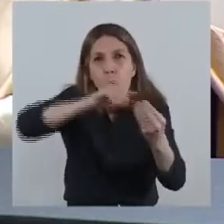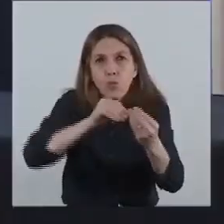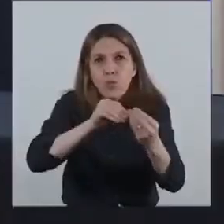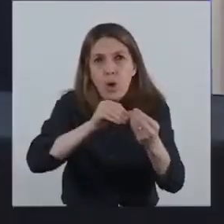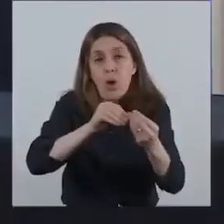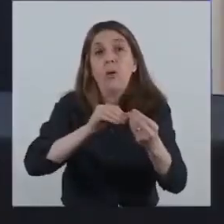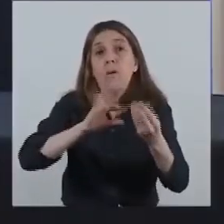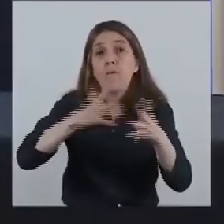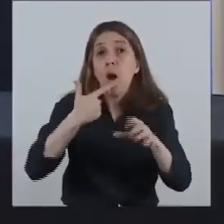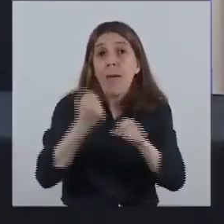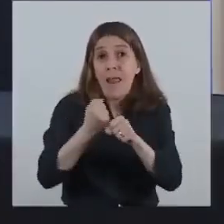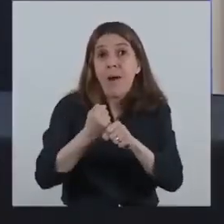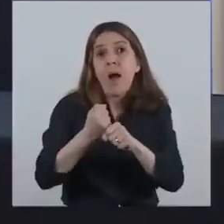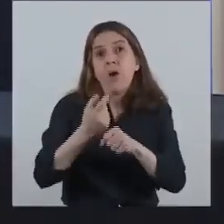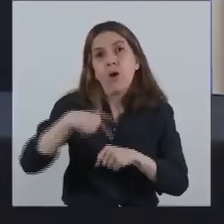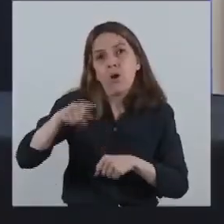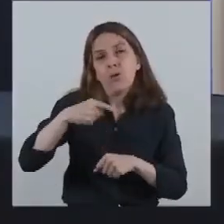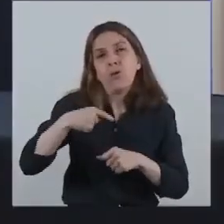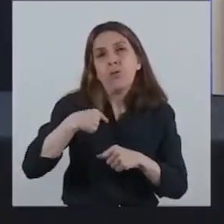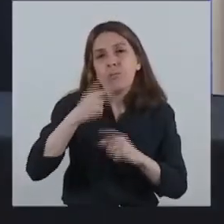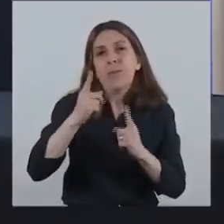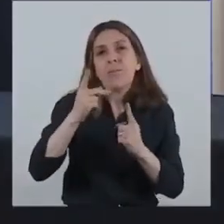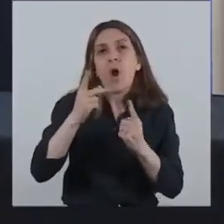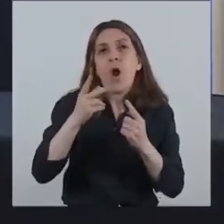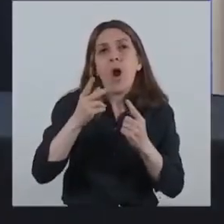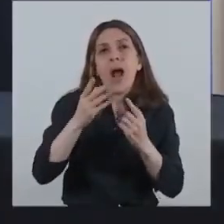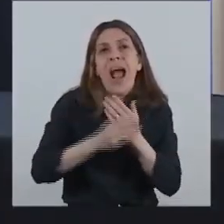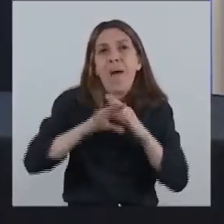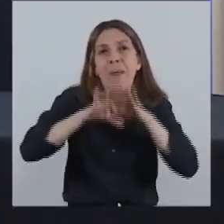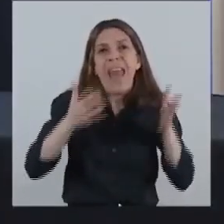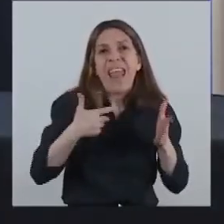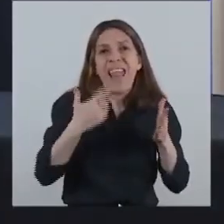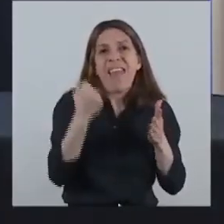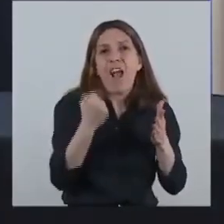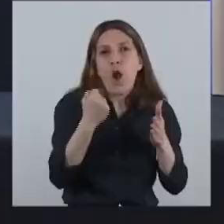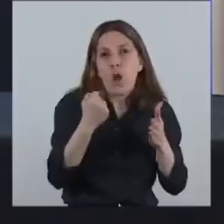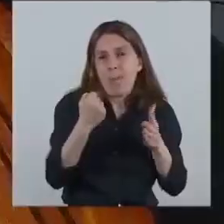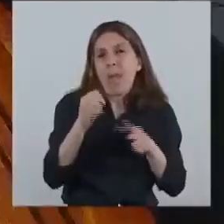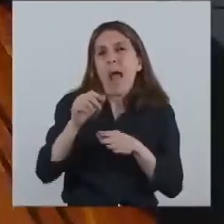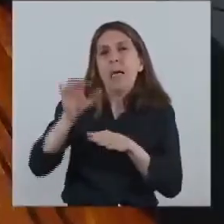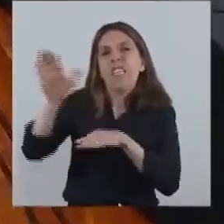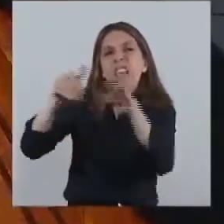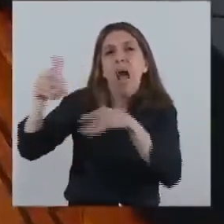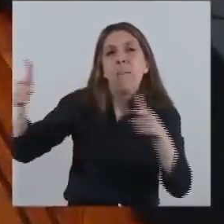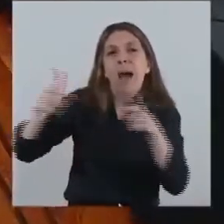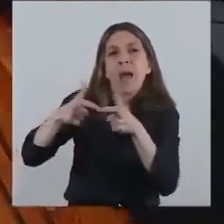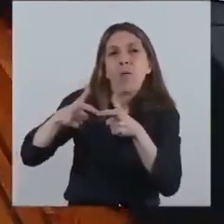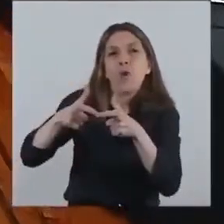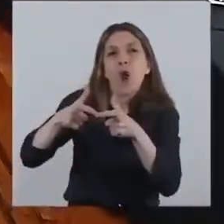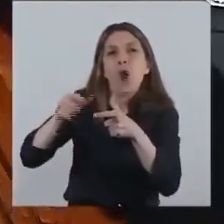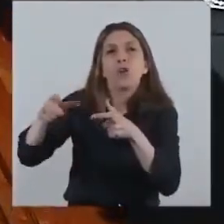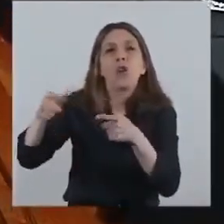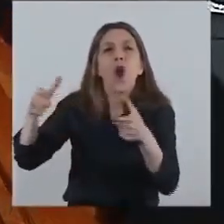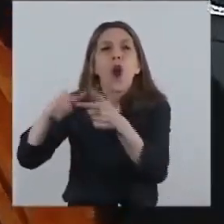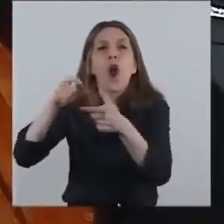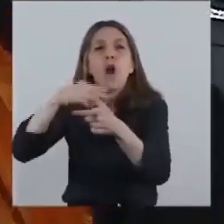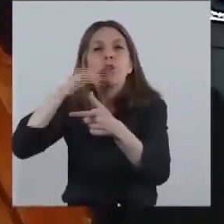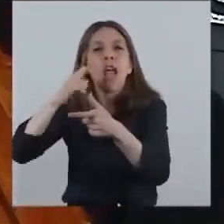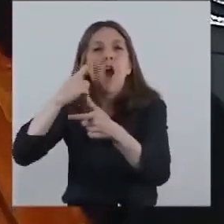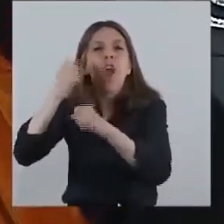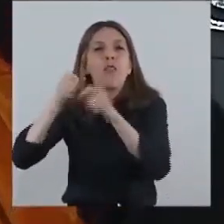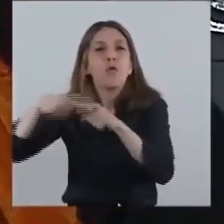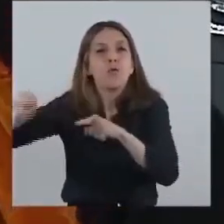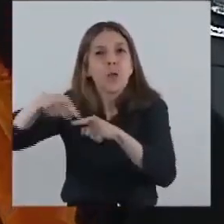convocamos, el Gabinete Económico convoca al Consejo Agroindustrial a una reunión para